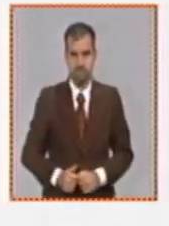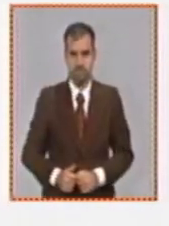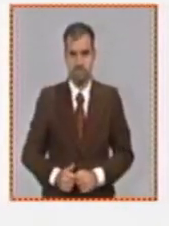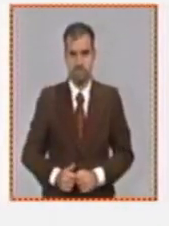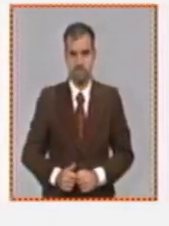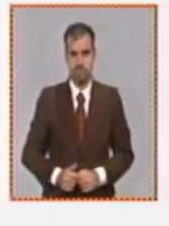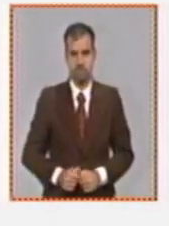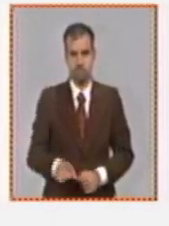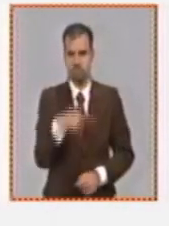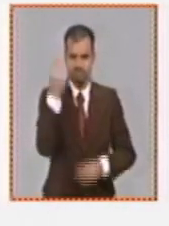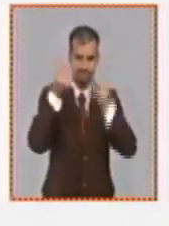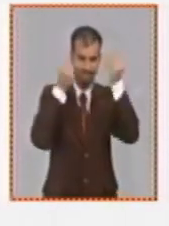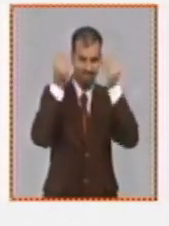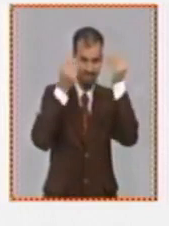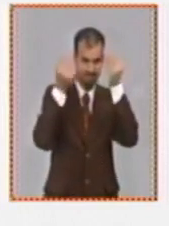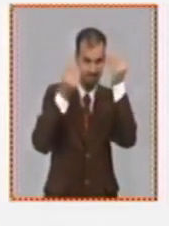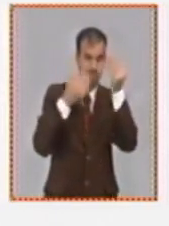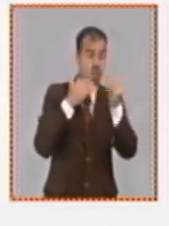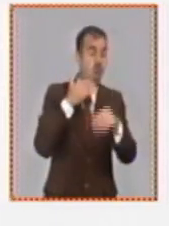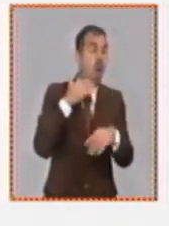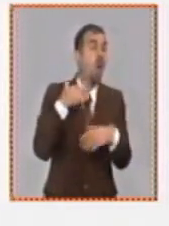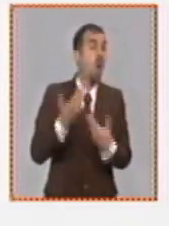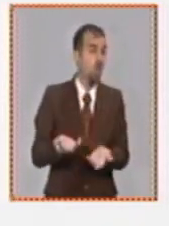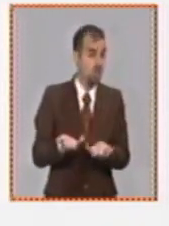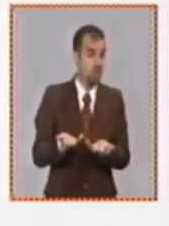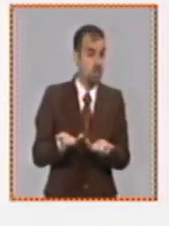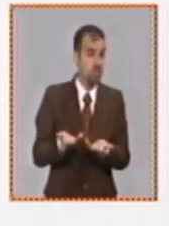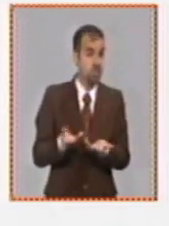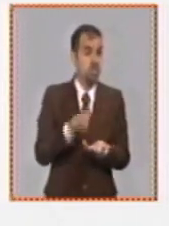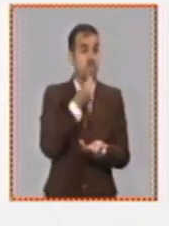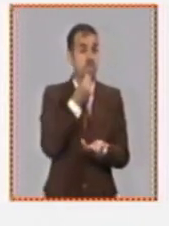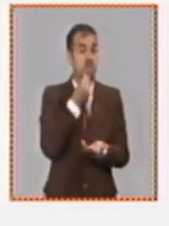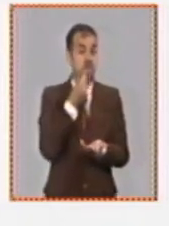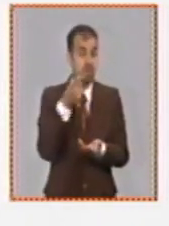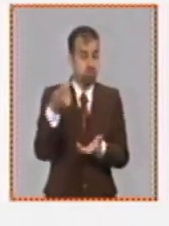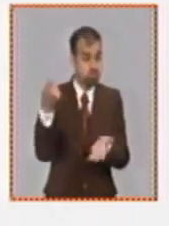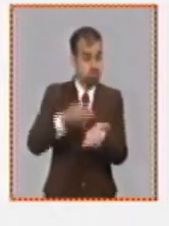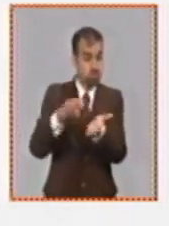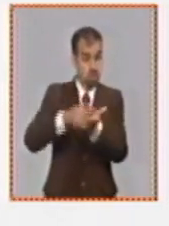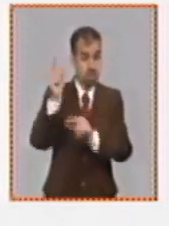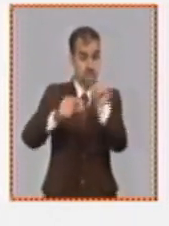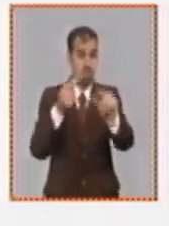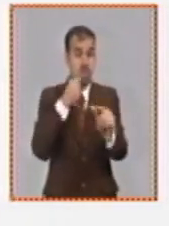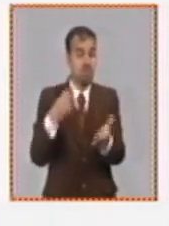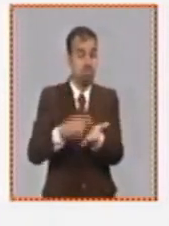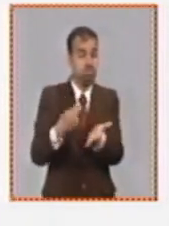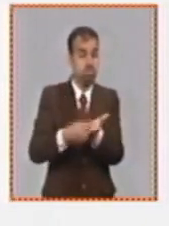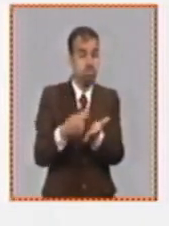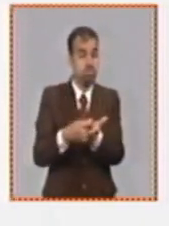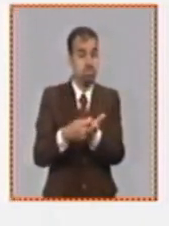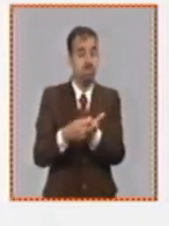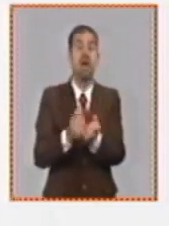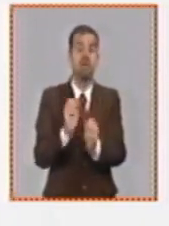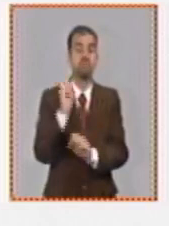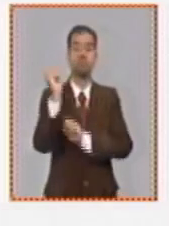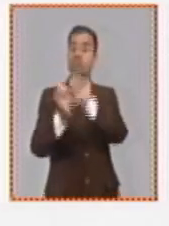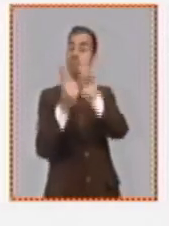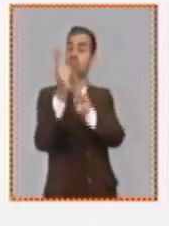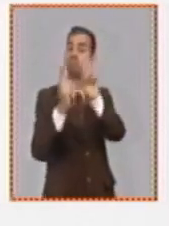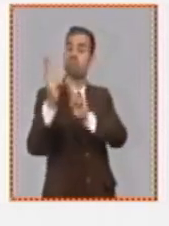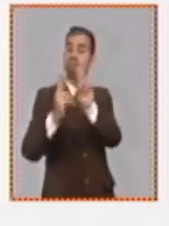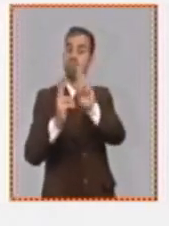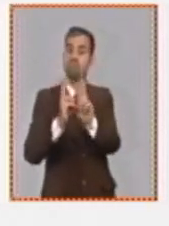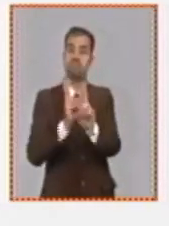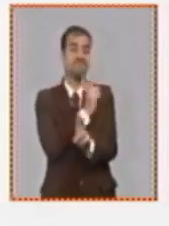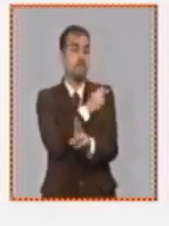en este caso fue después de analizar el impacto que tenía o que podía tener en el cobro a los trabajadores conciliado con el organismo